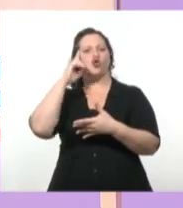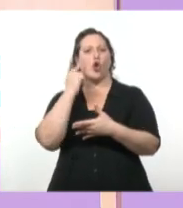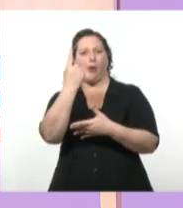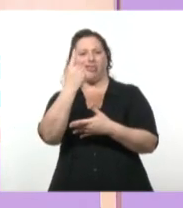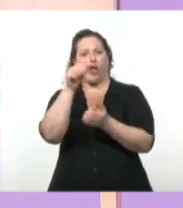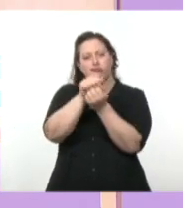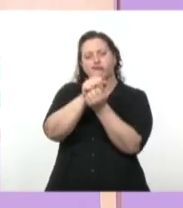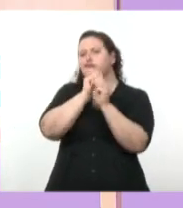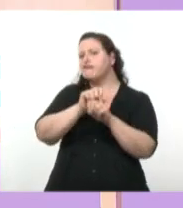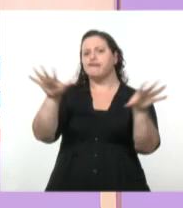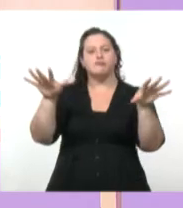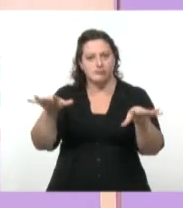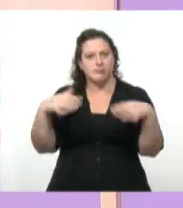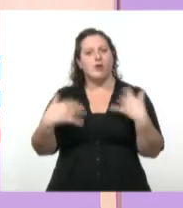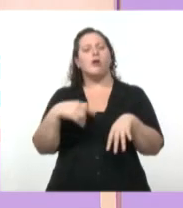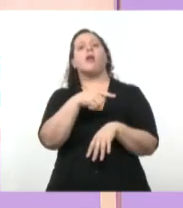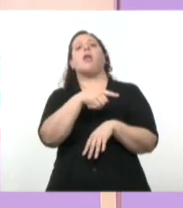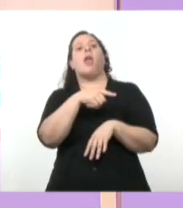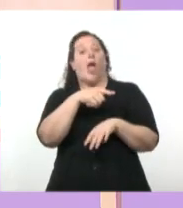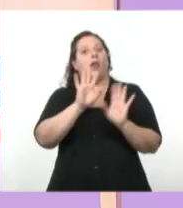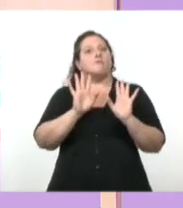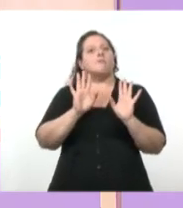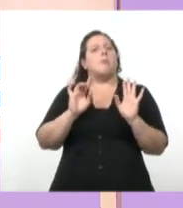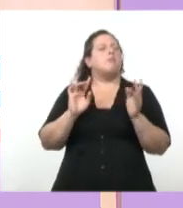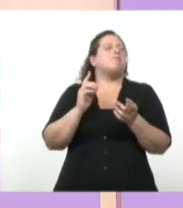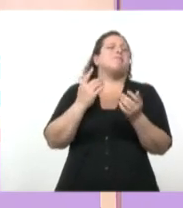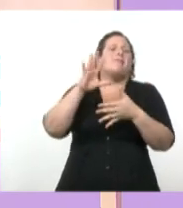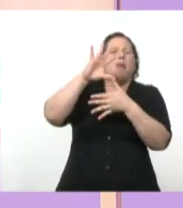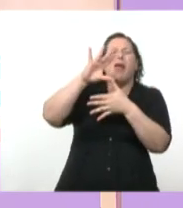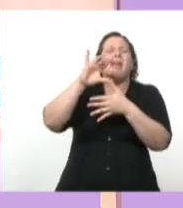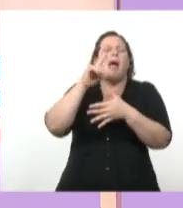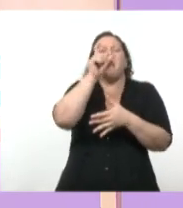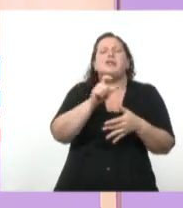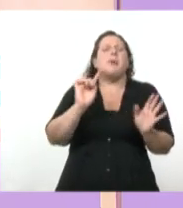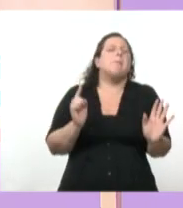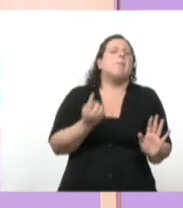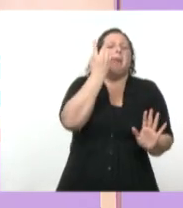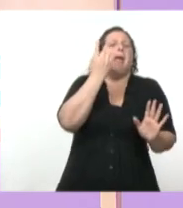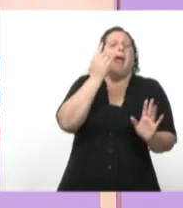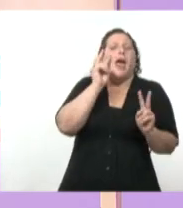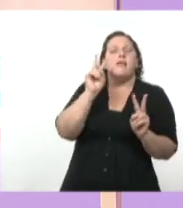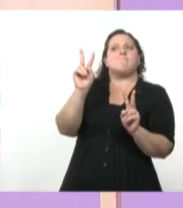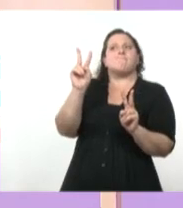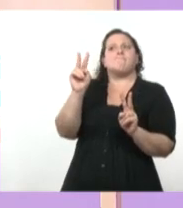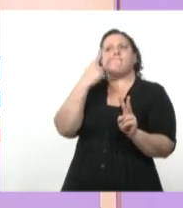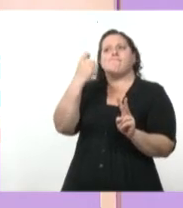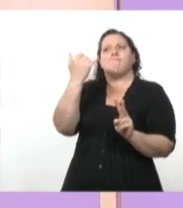primeros latinoamericanos en identificar algo que posteriormente se conoce como imperialismo, la idea del imperialismo norteamericano.